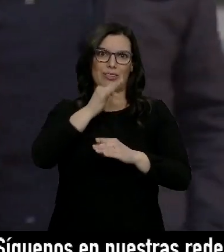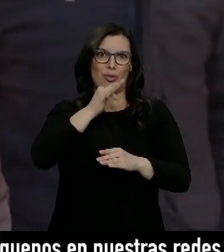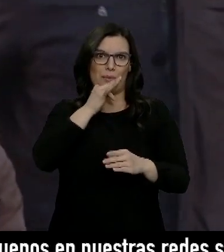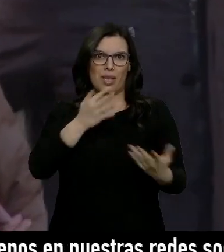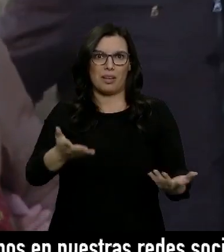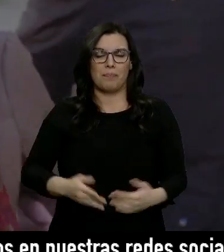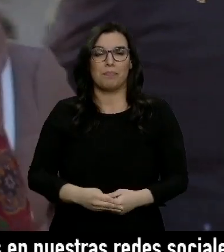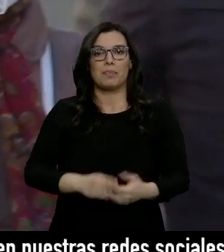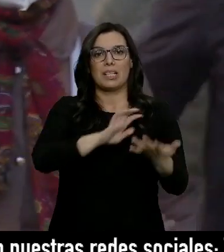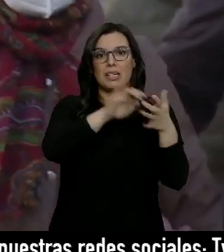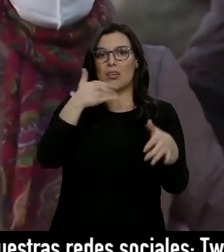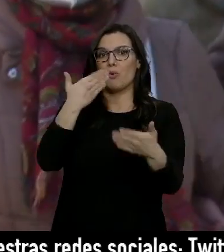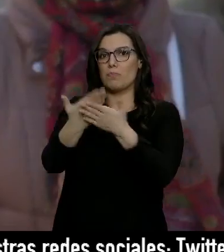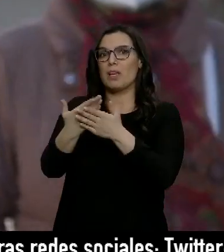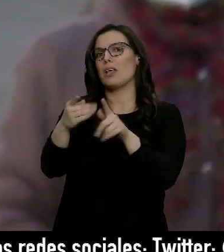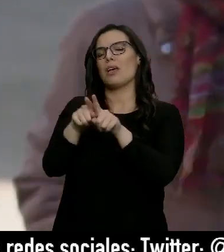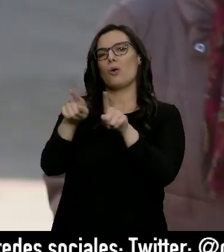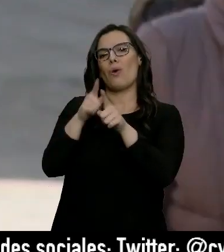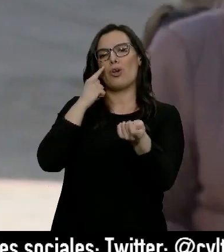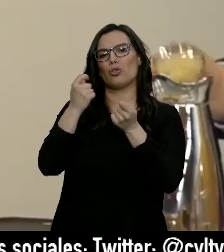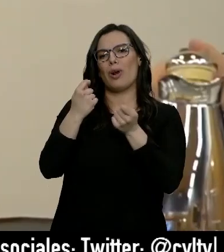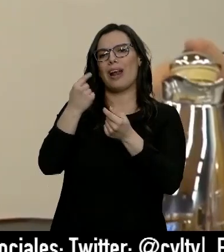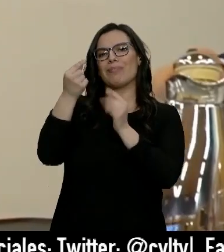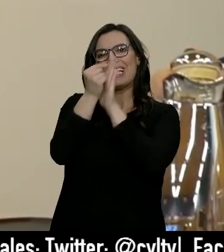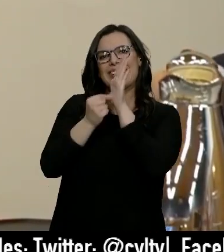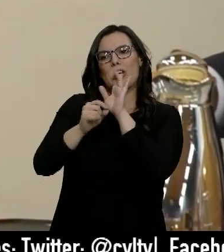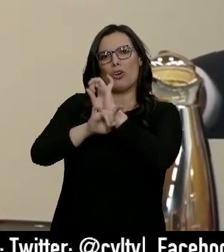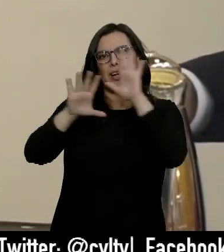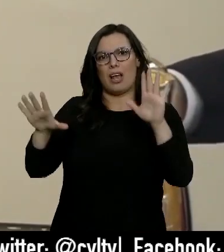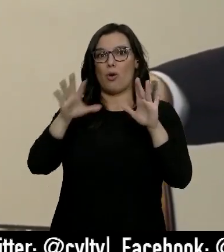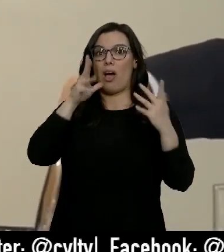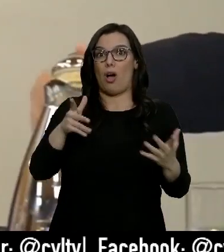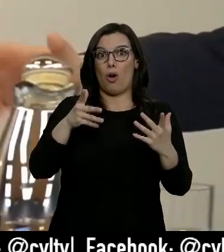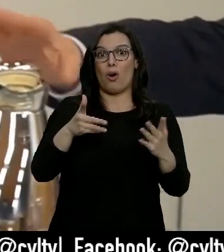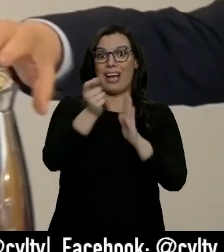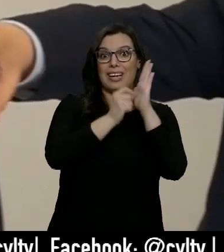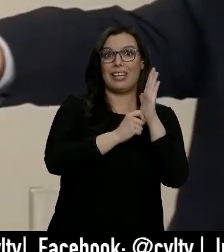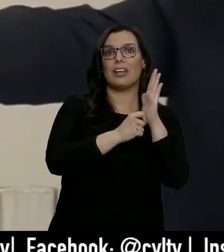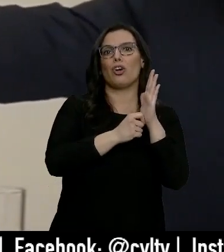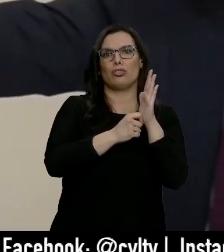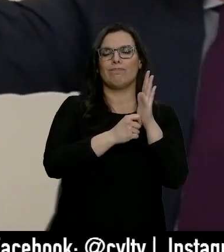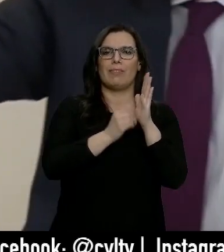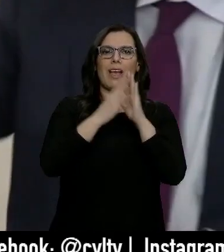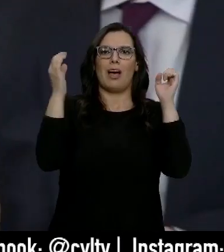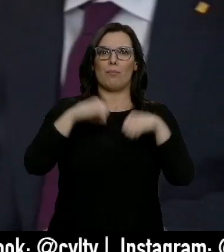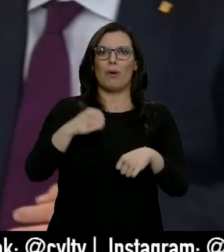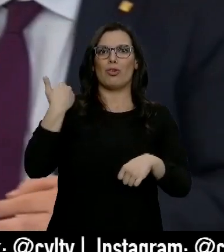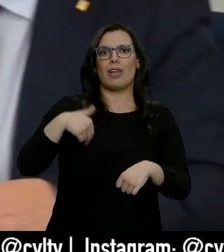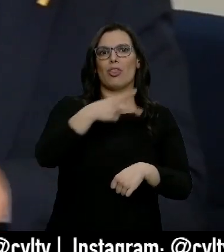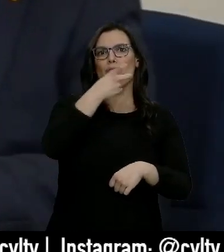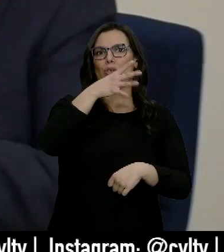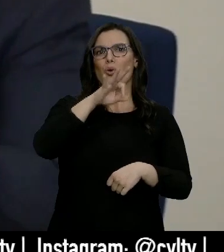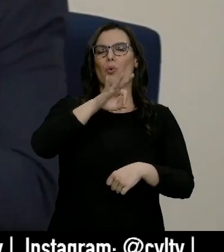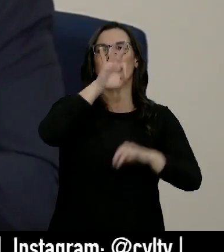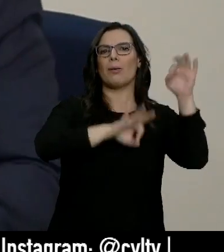Castilla y León ha pedido un nuevo semáforo para controlar la incidencia. El vigente se aprobó cuando ya la mayoría de las comunidades superaban los 250